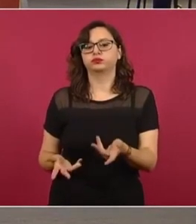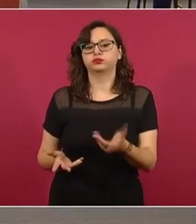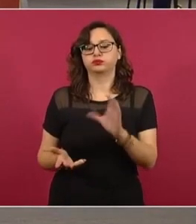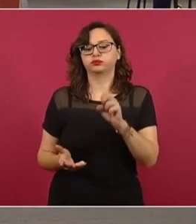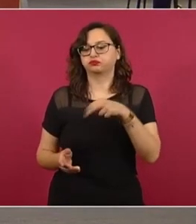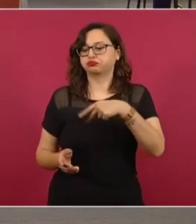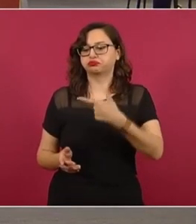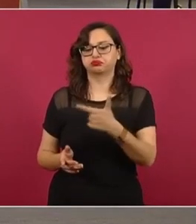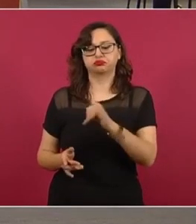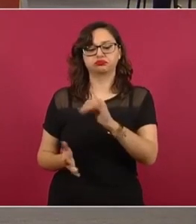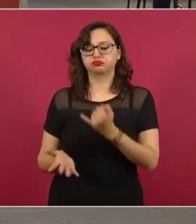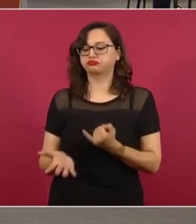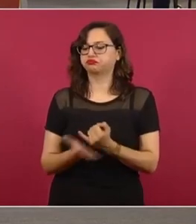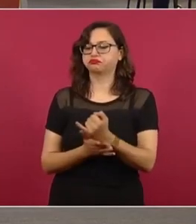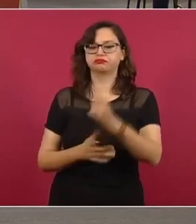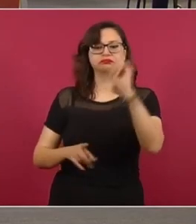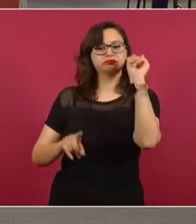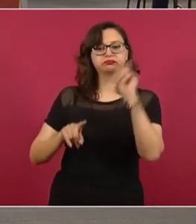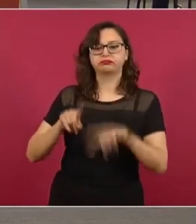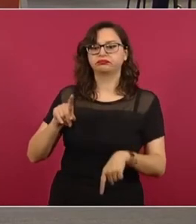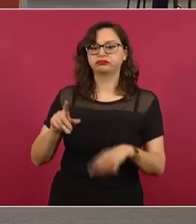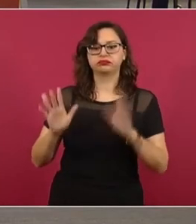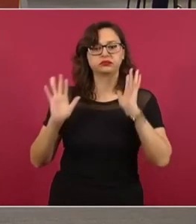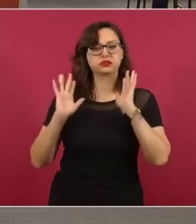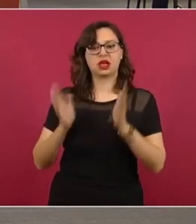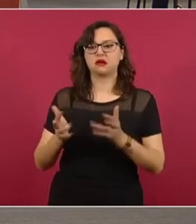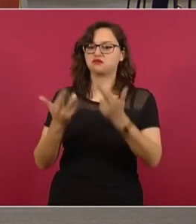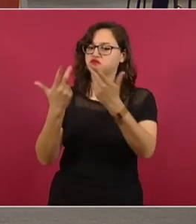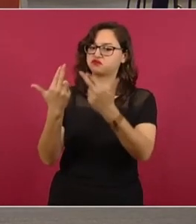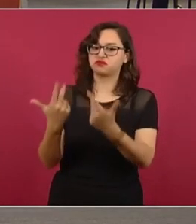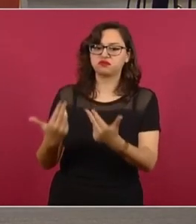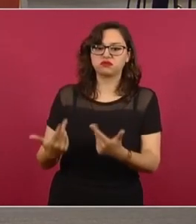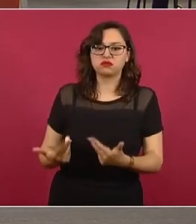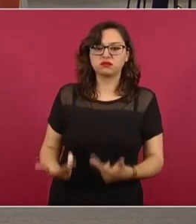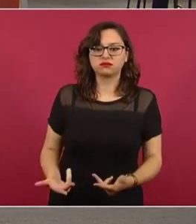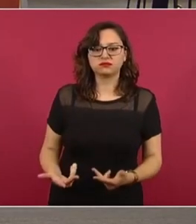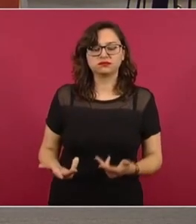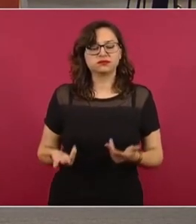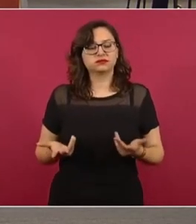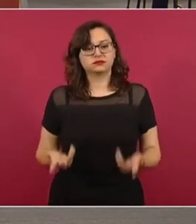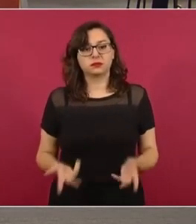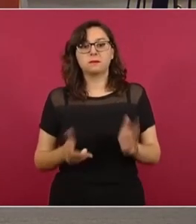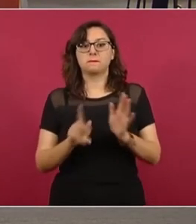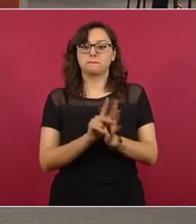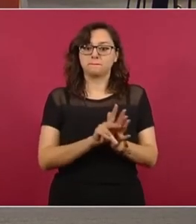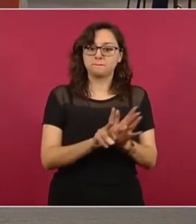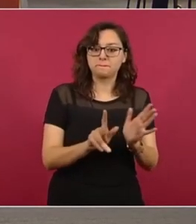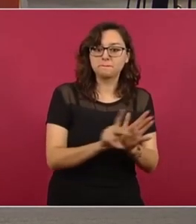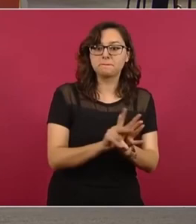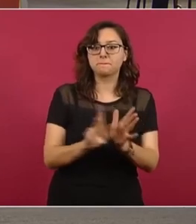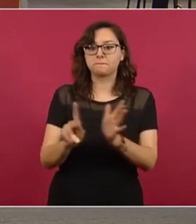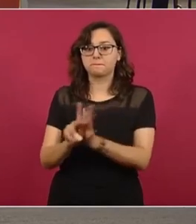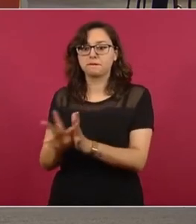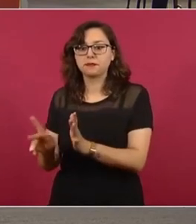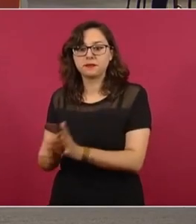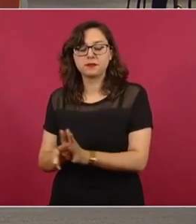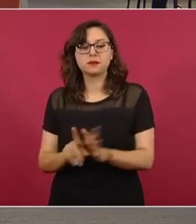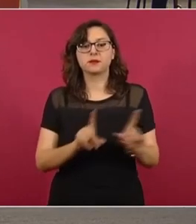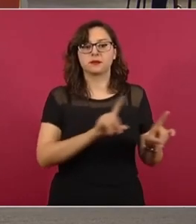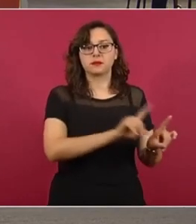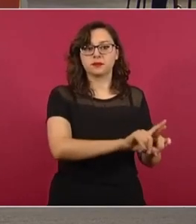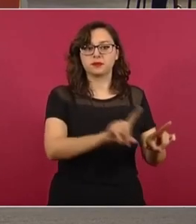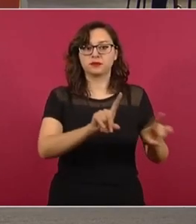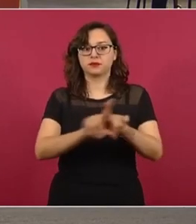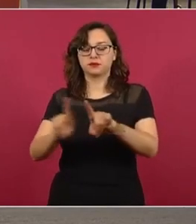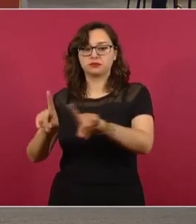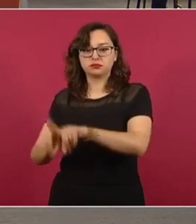Nacional del Agua y del organismo de Cuenca Río Bravo. Periódicos que vemos en pantalla como Zócalo, El